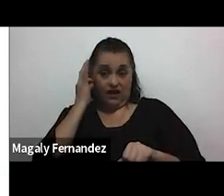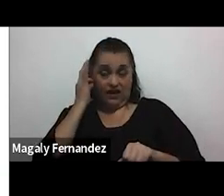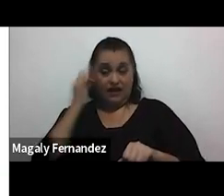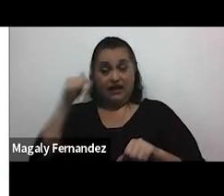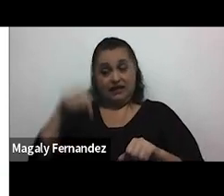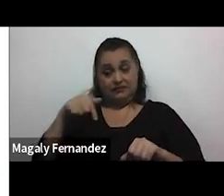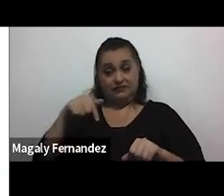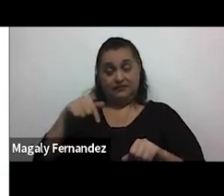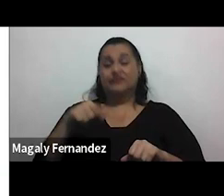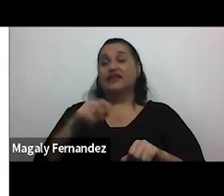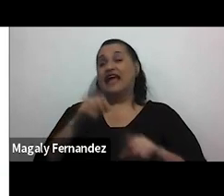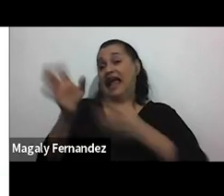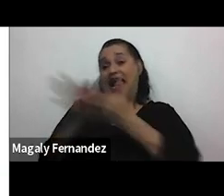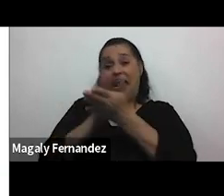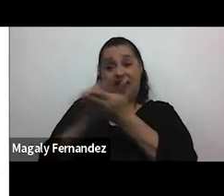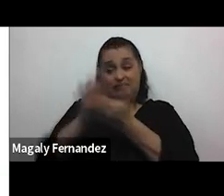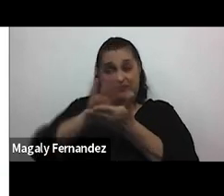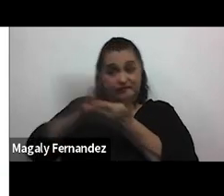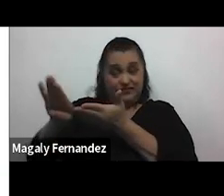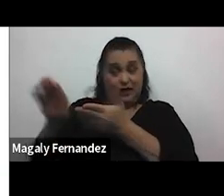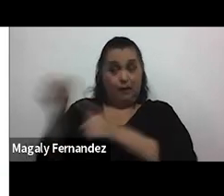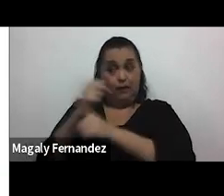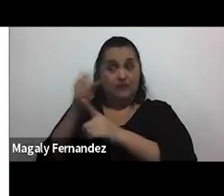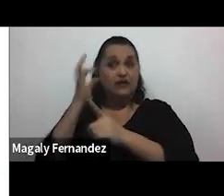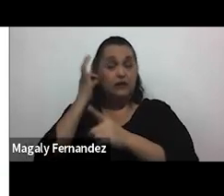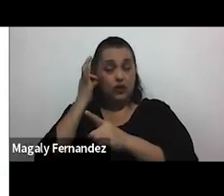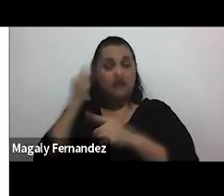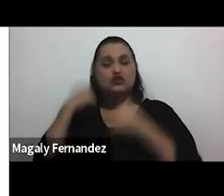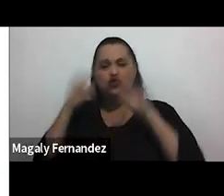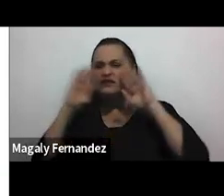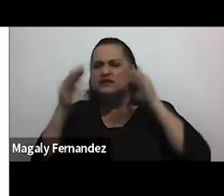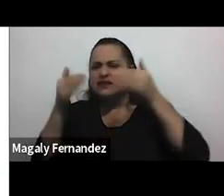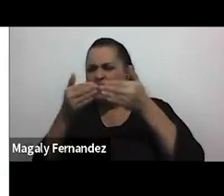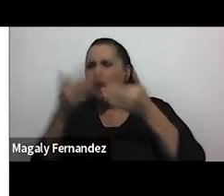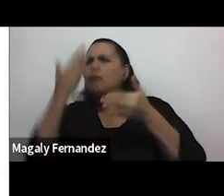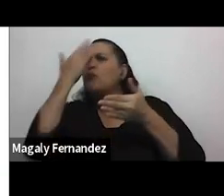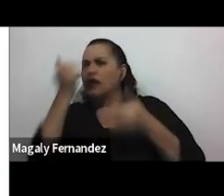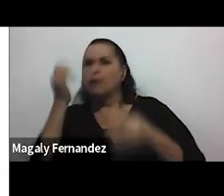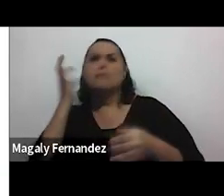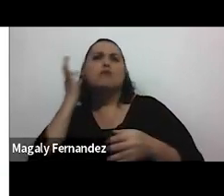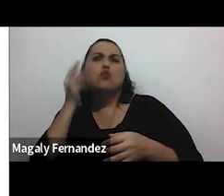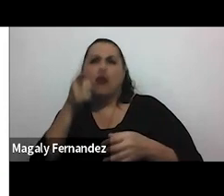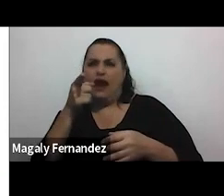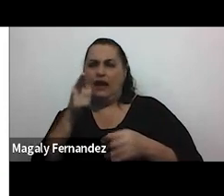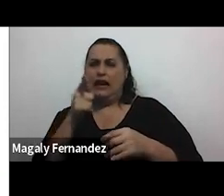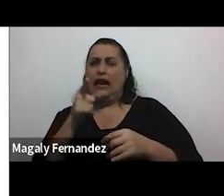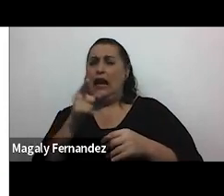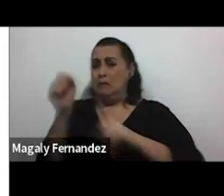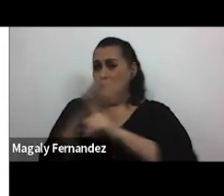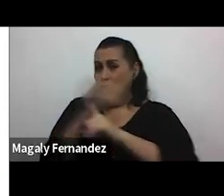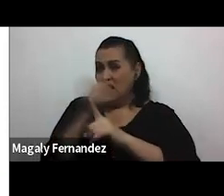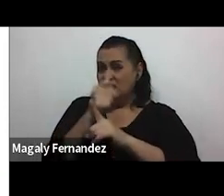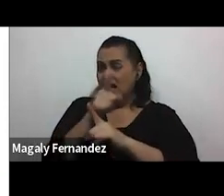marco de la erradicación de la violencia contra las mujeres quise centrarme en por qué la mujer no sale de una relación violenta